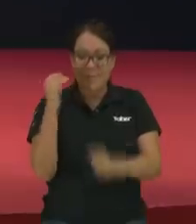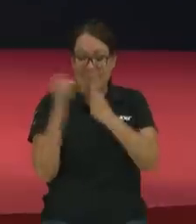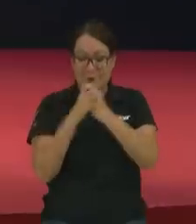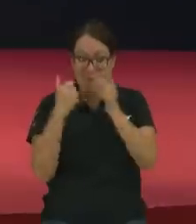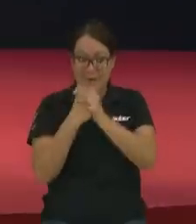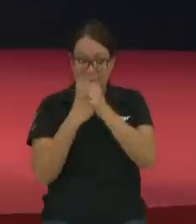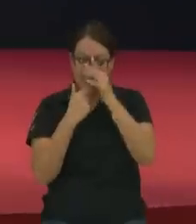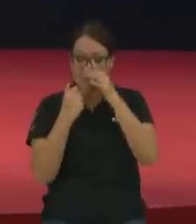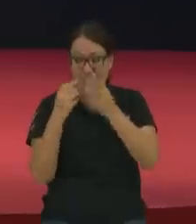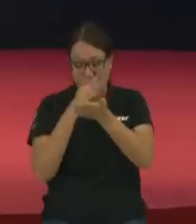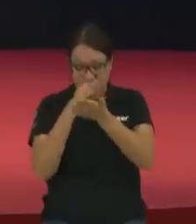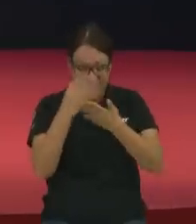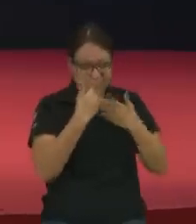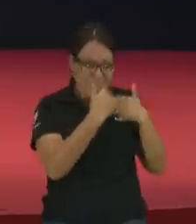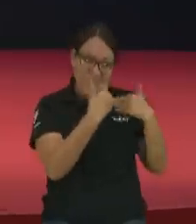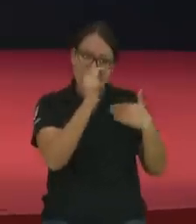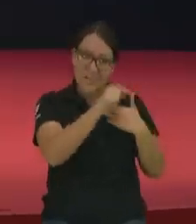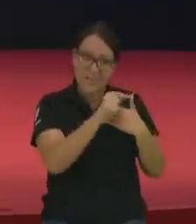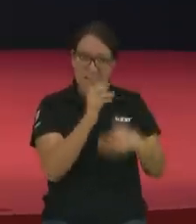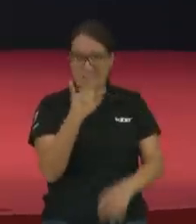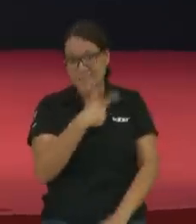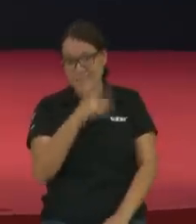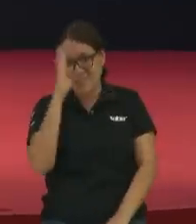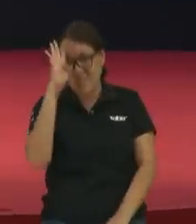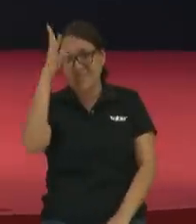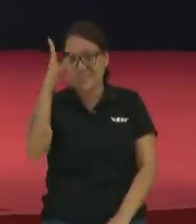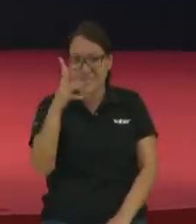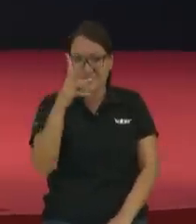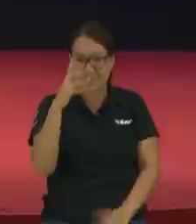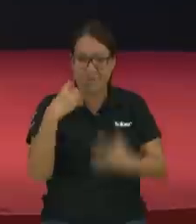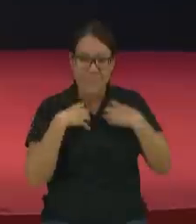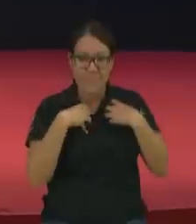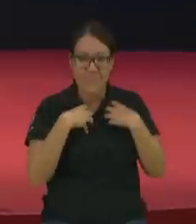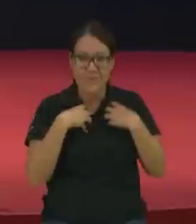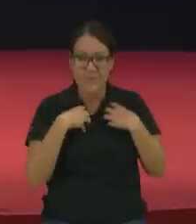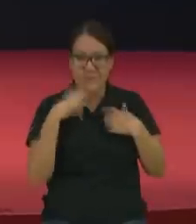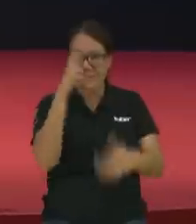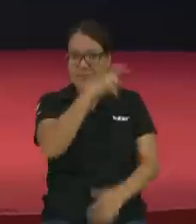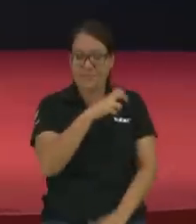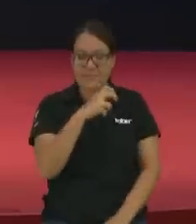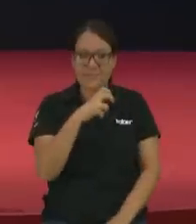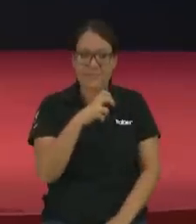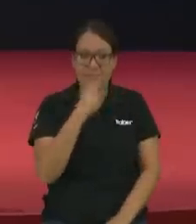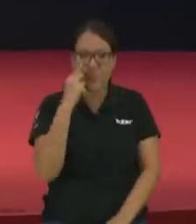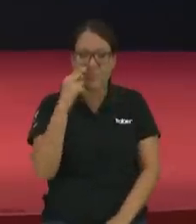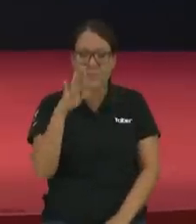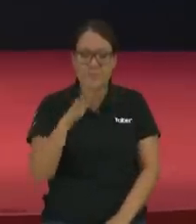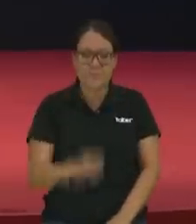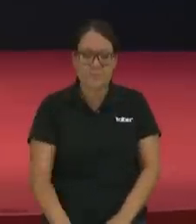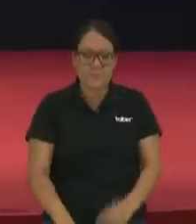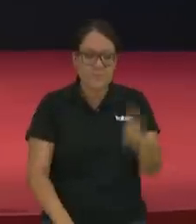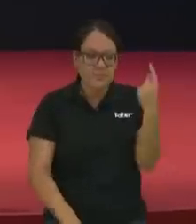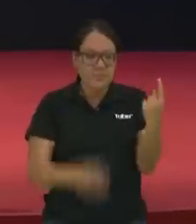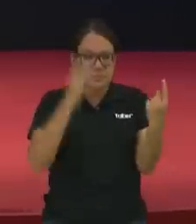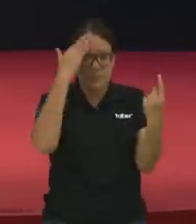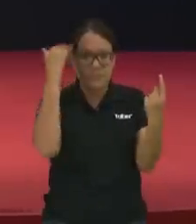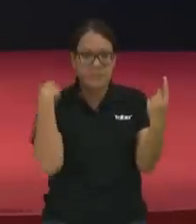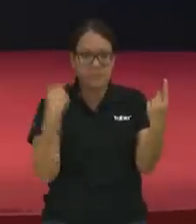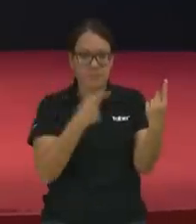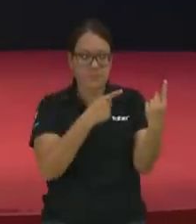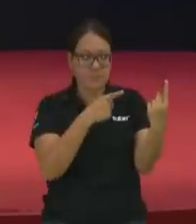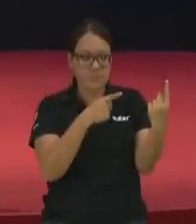Porque hemos creado un mundo de fantasía como cuando en los años noventas y ochentas apareció una actriz, una cantante que se llamaba